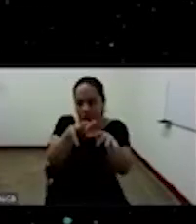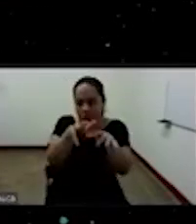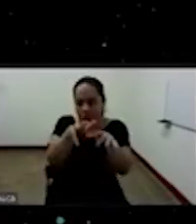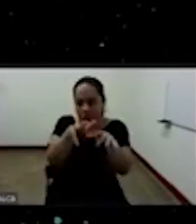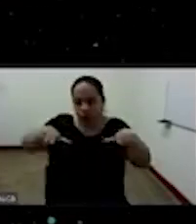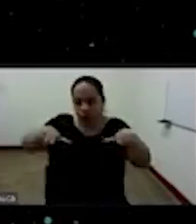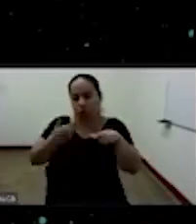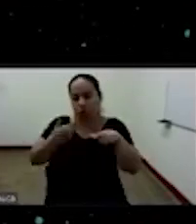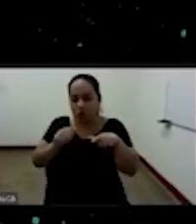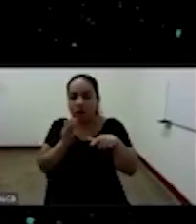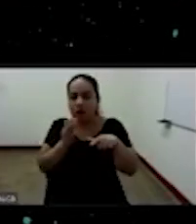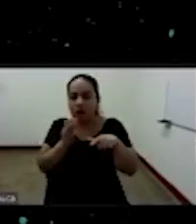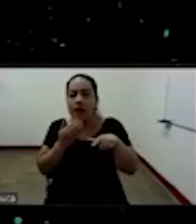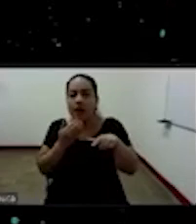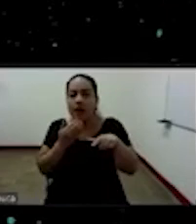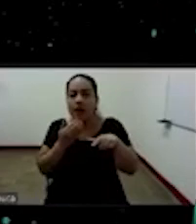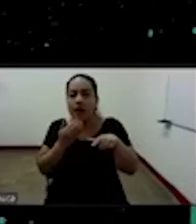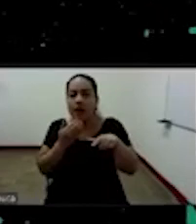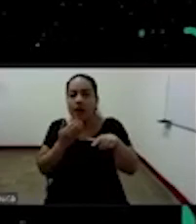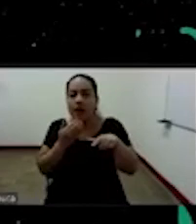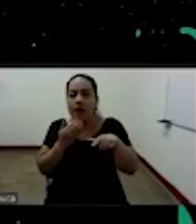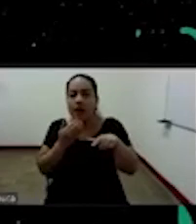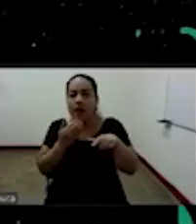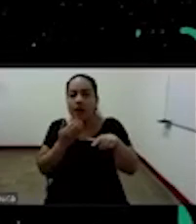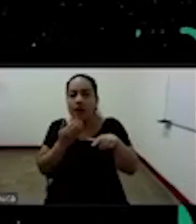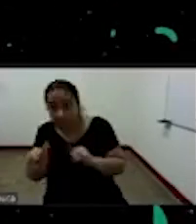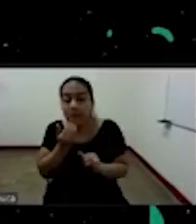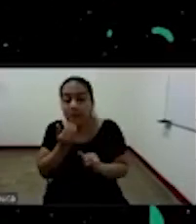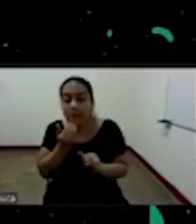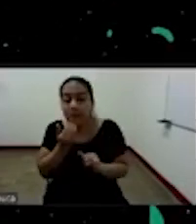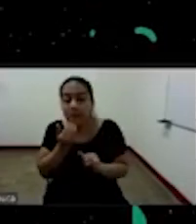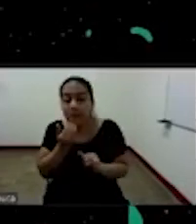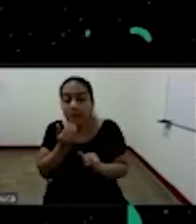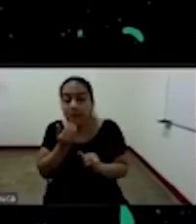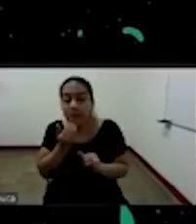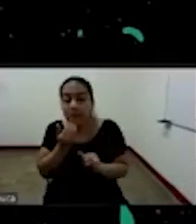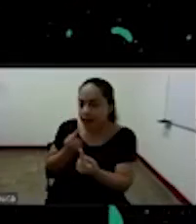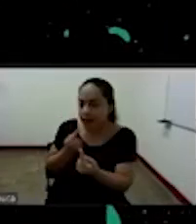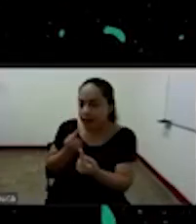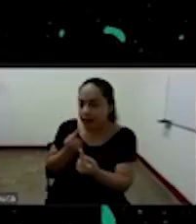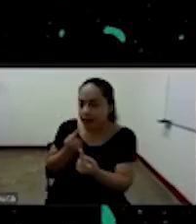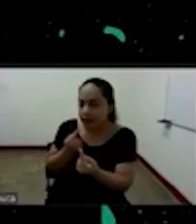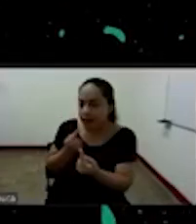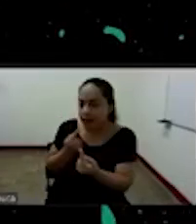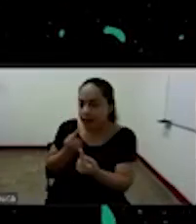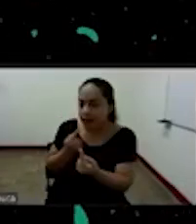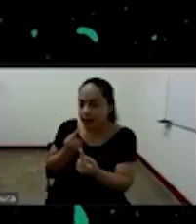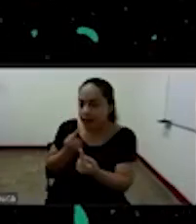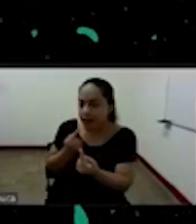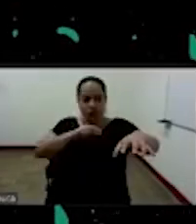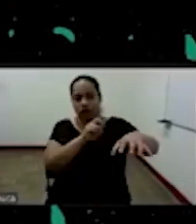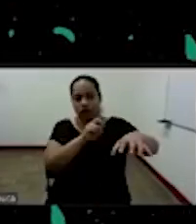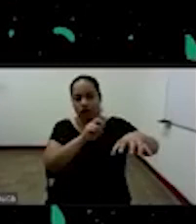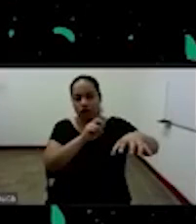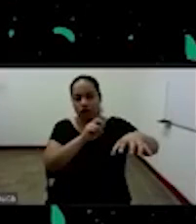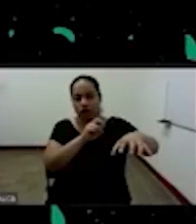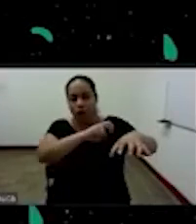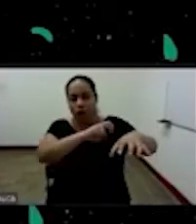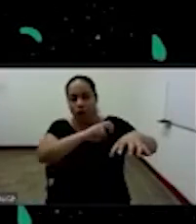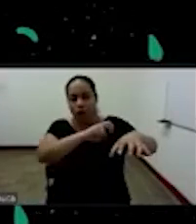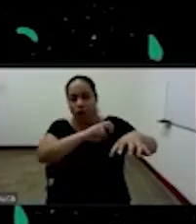posteriormente si nos vamos a poner a dialogar entre la cultura sur-norte esto se puede también ver